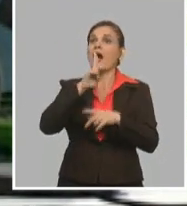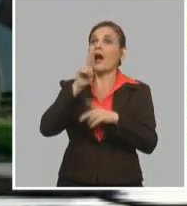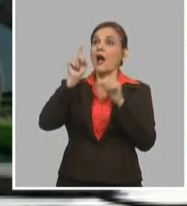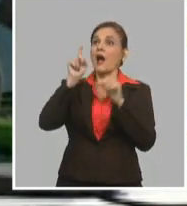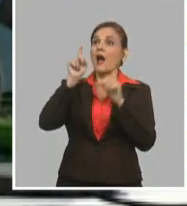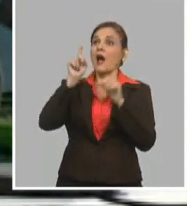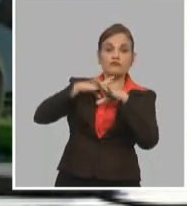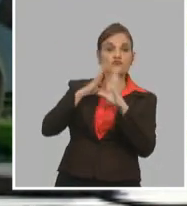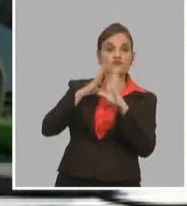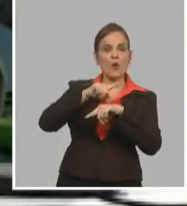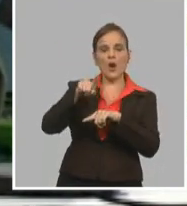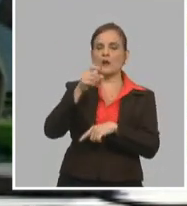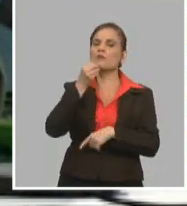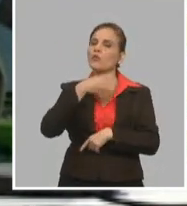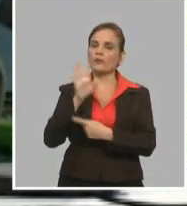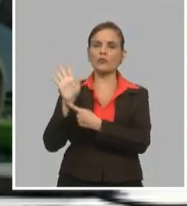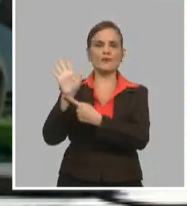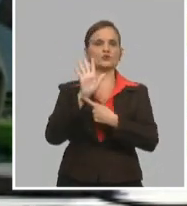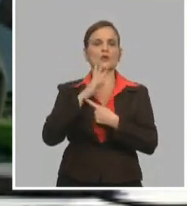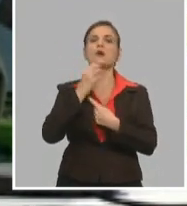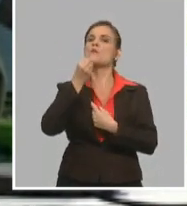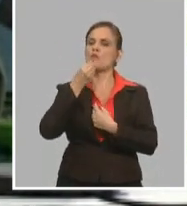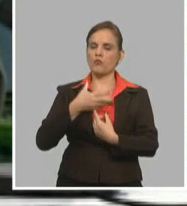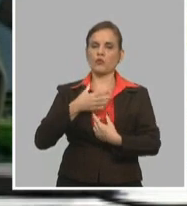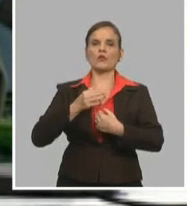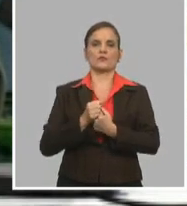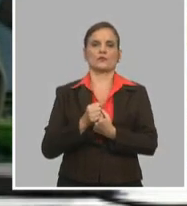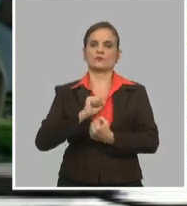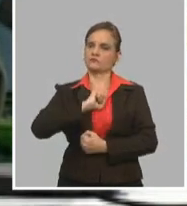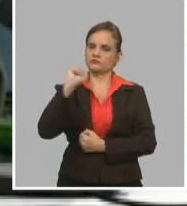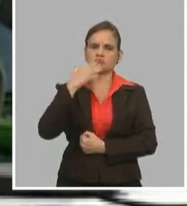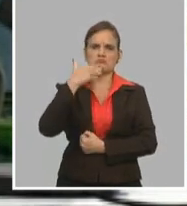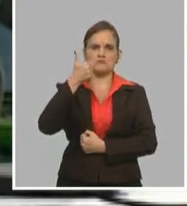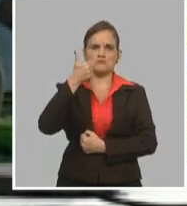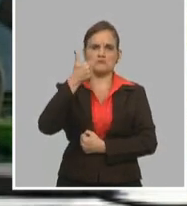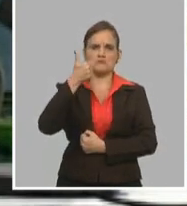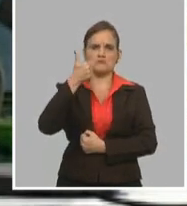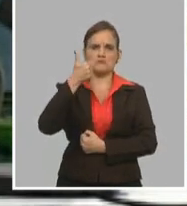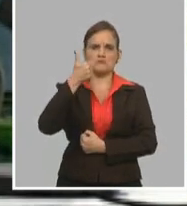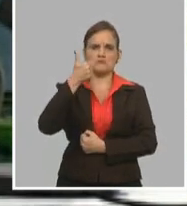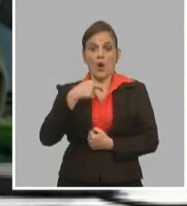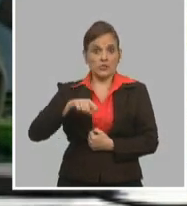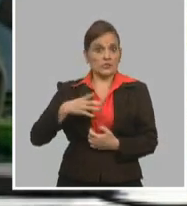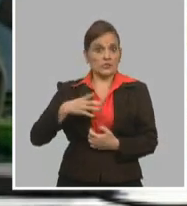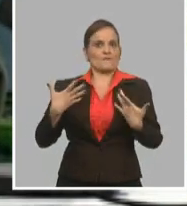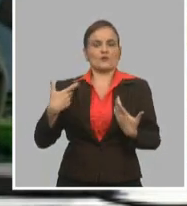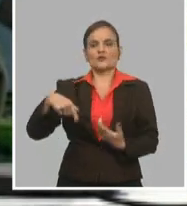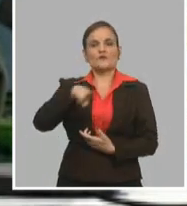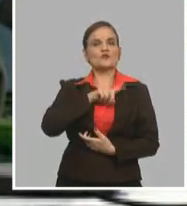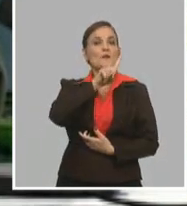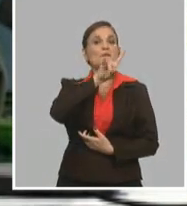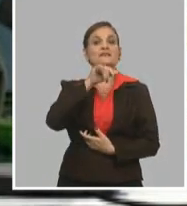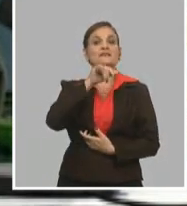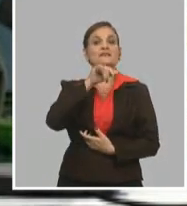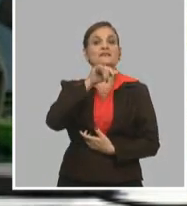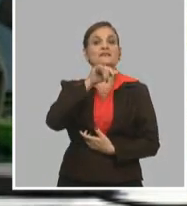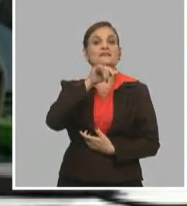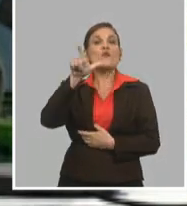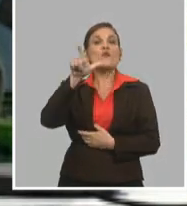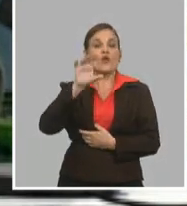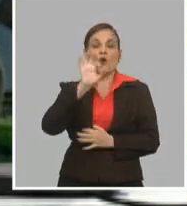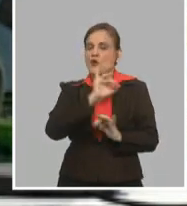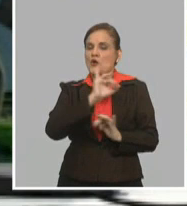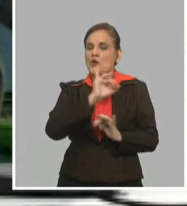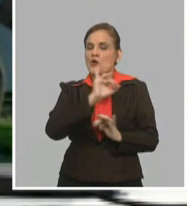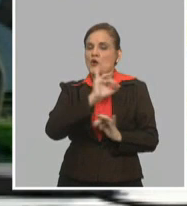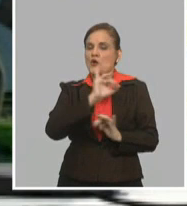sí podemos demostrar que sí podemos. Yo creo que con las motivaciones que también tenemos de un 26 de julio y con todas las cosas que